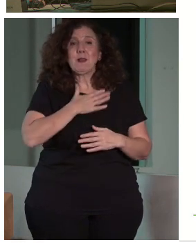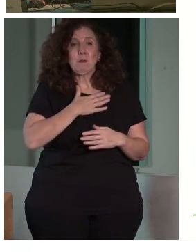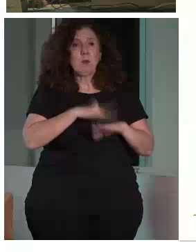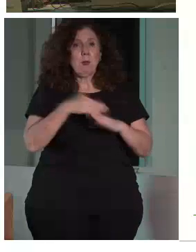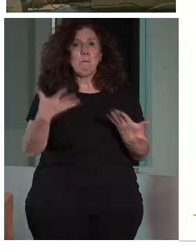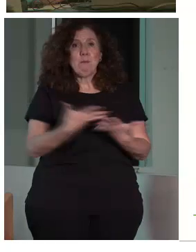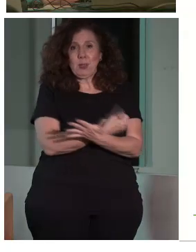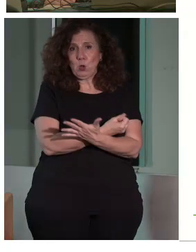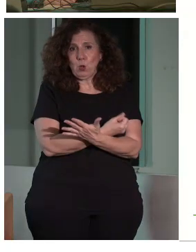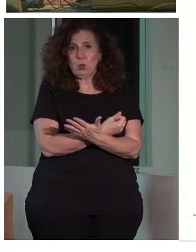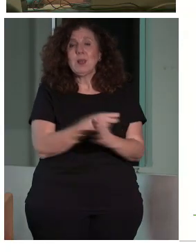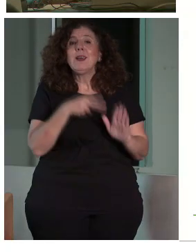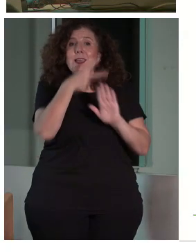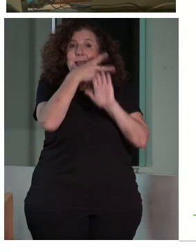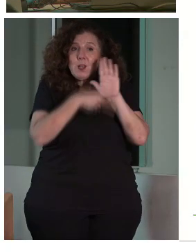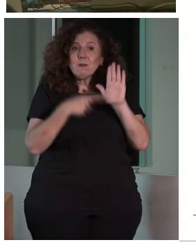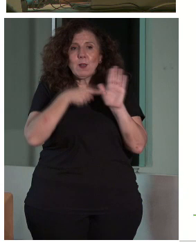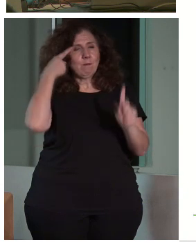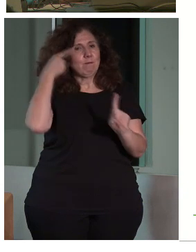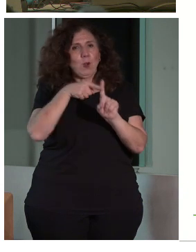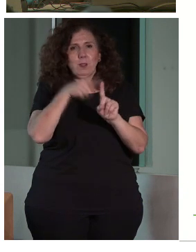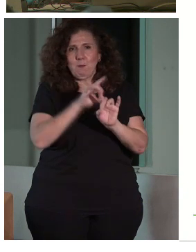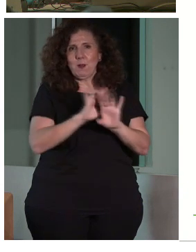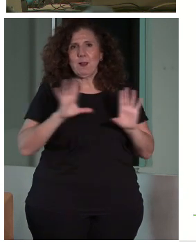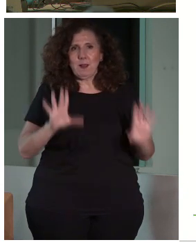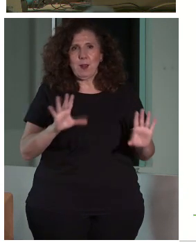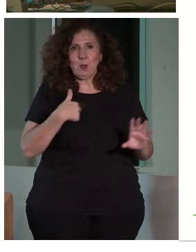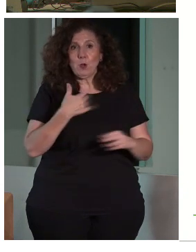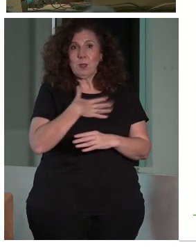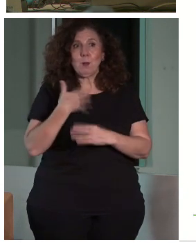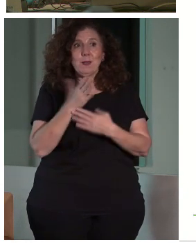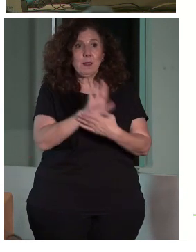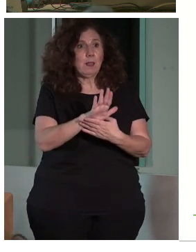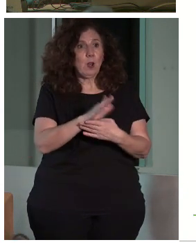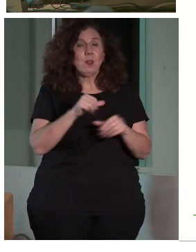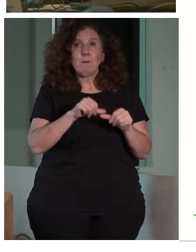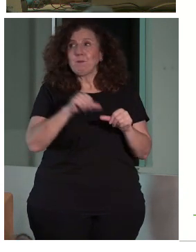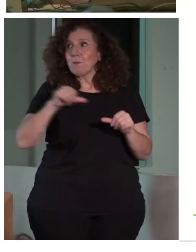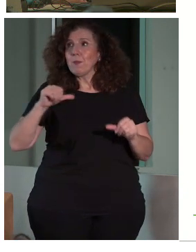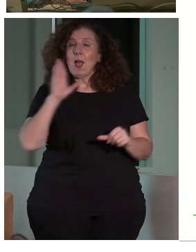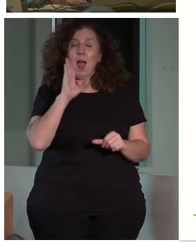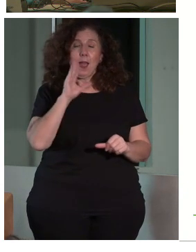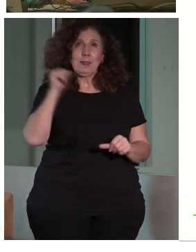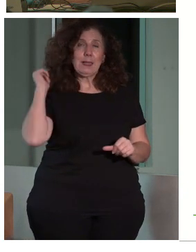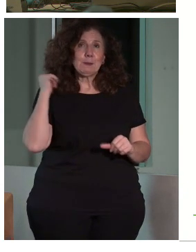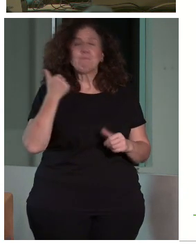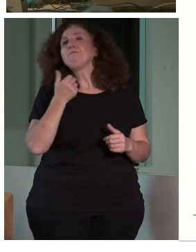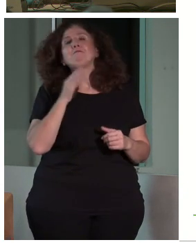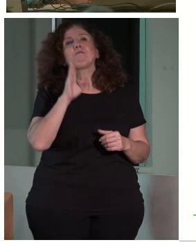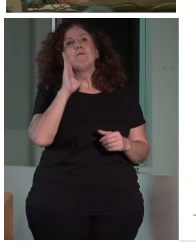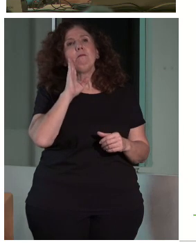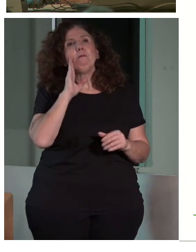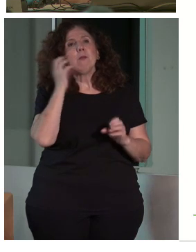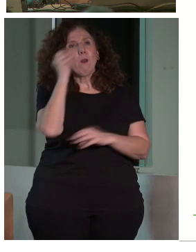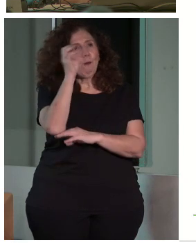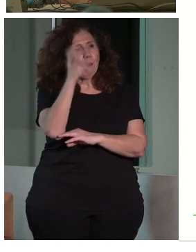este estándar que yo quiero presentar. Y lo habéis dicho todos, bueno, yo os estaba escuchando esta mañana y hay cosas que